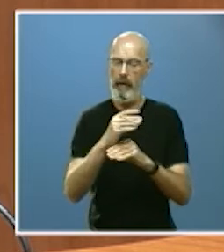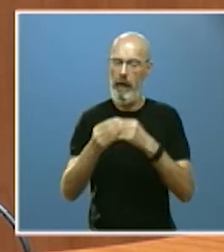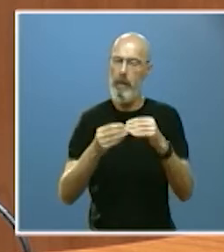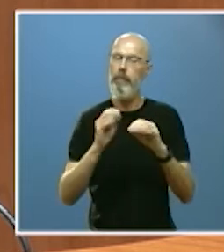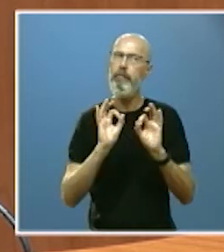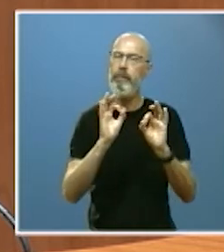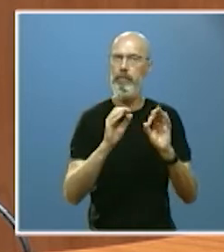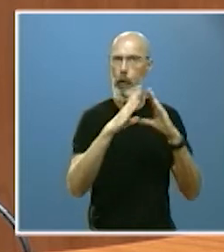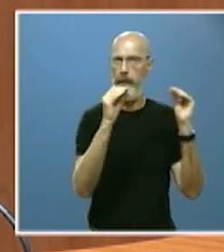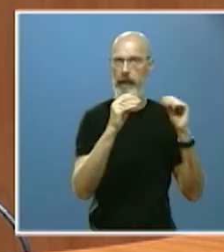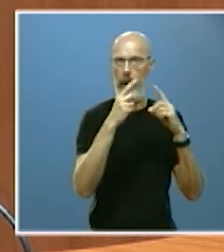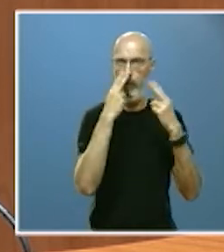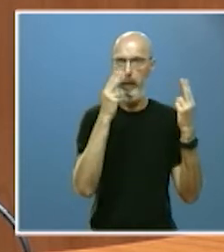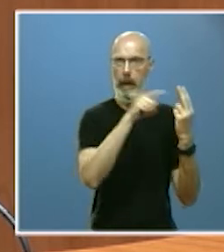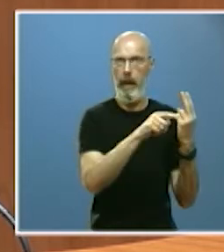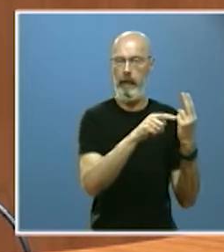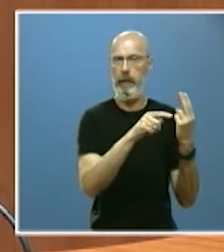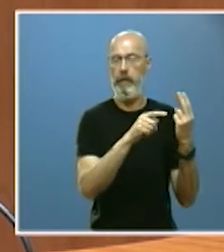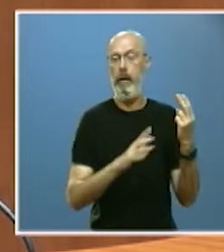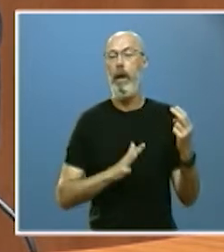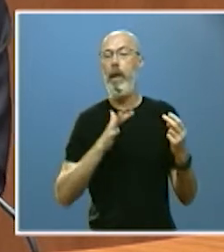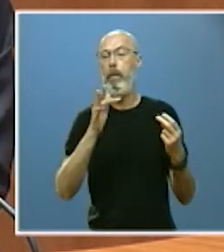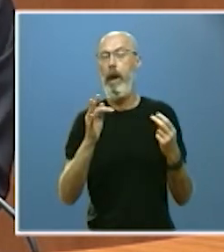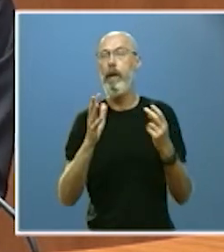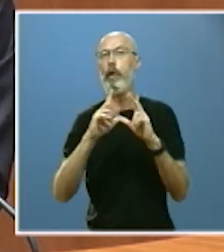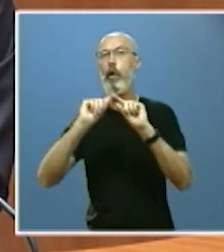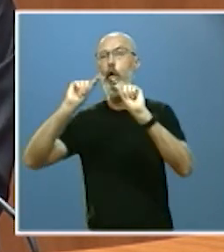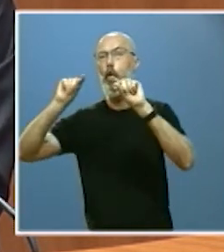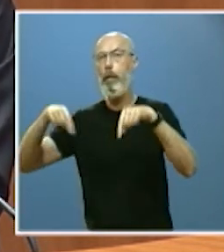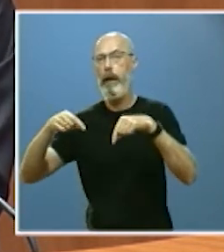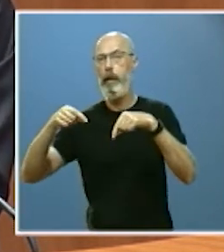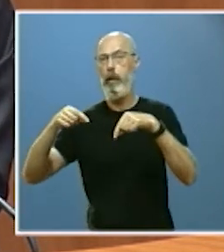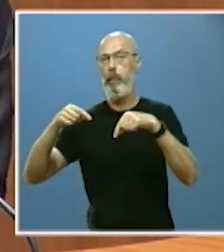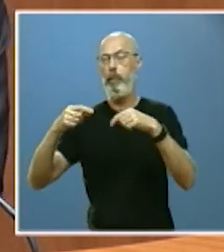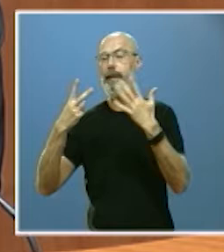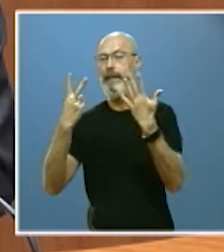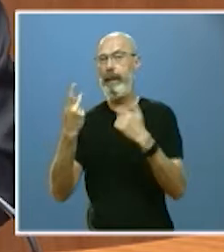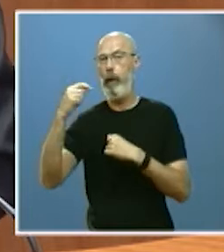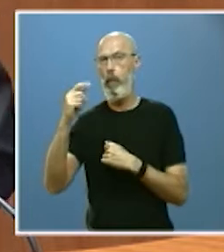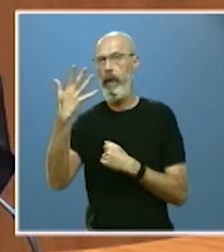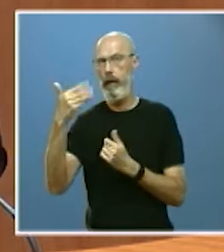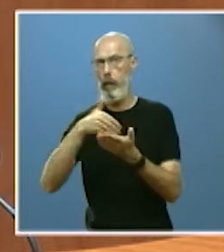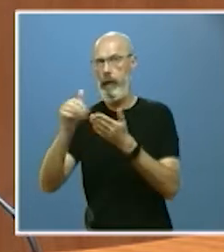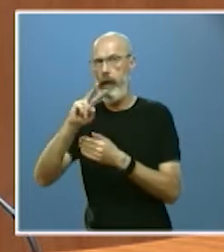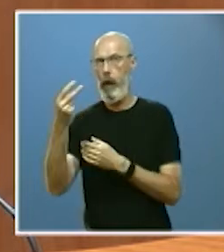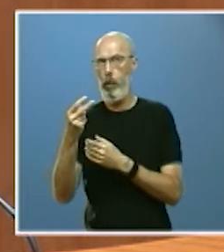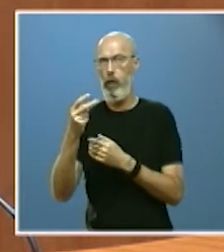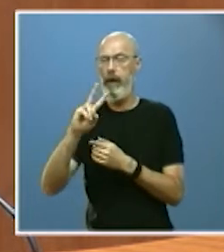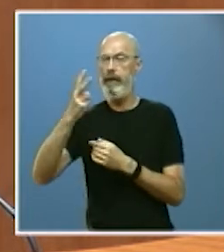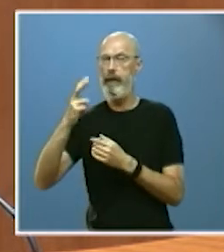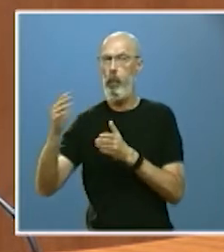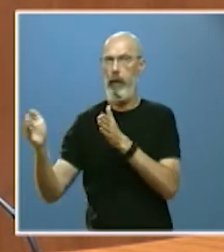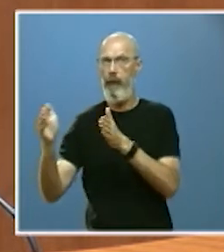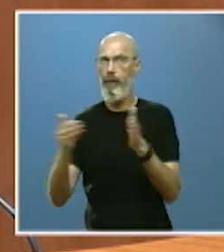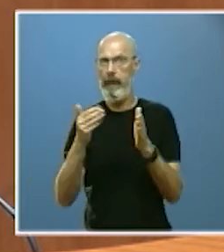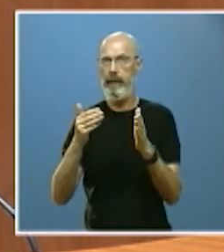universidades públicas a lo que debe añadirse el convenio por otros 7,5 millones de euros para la segunda fase del campus